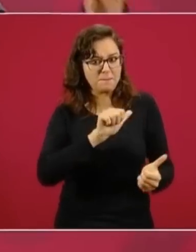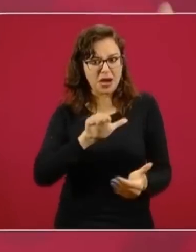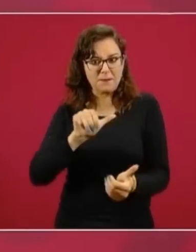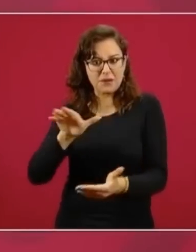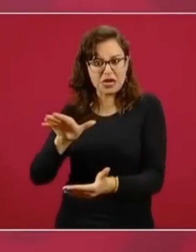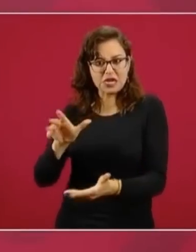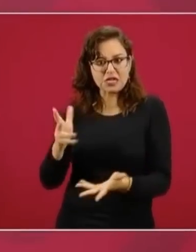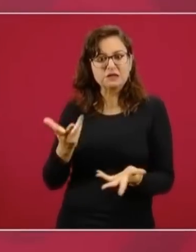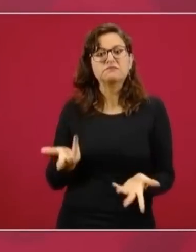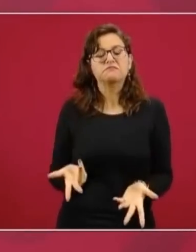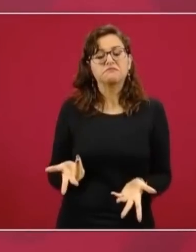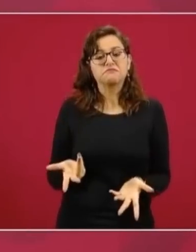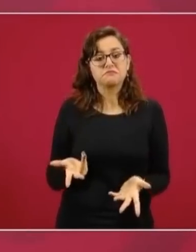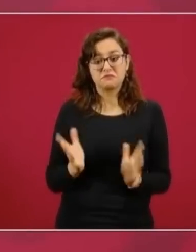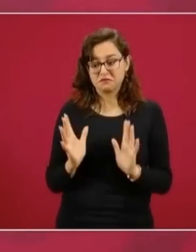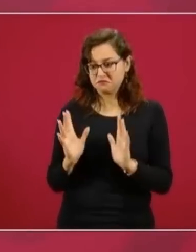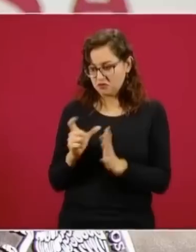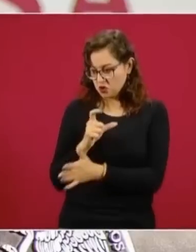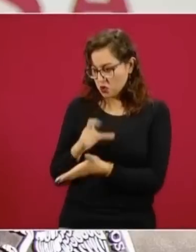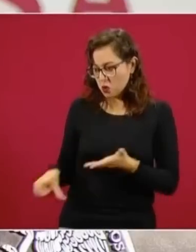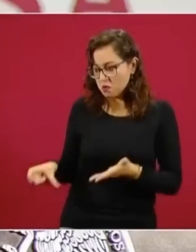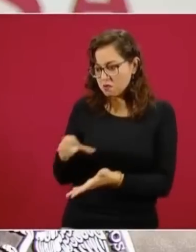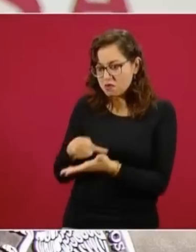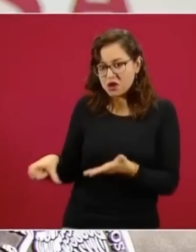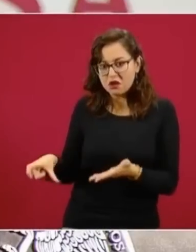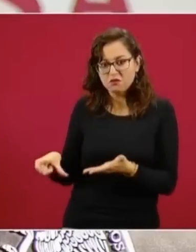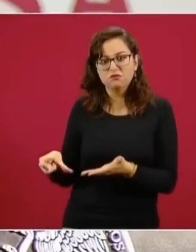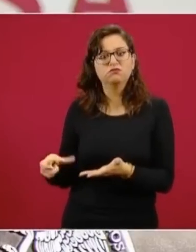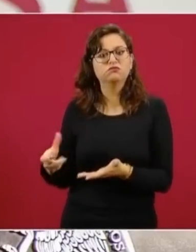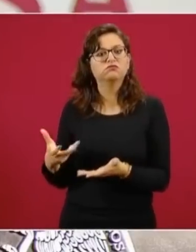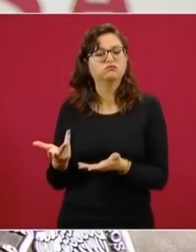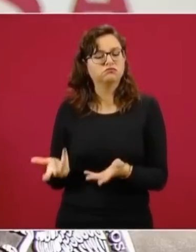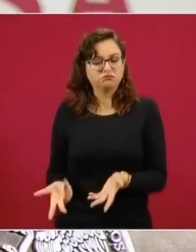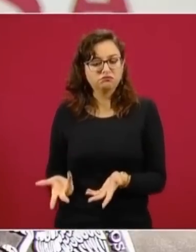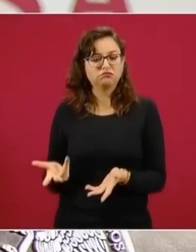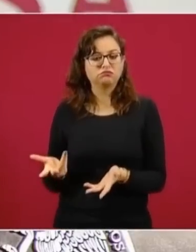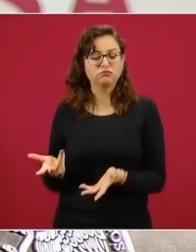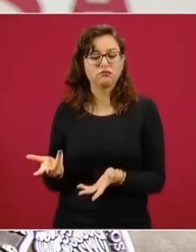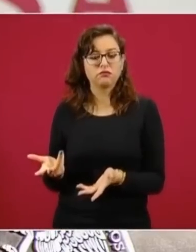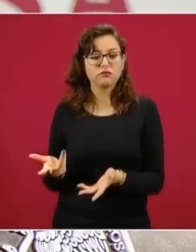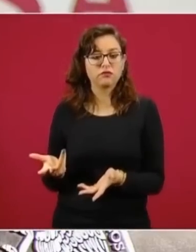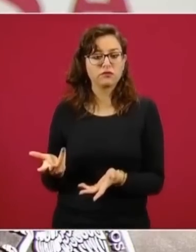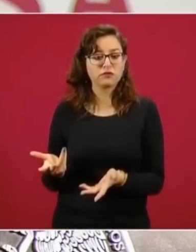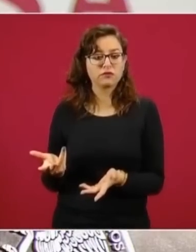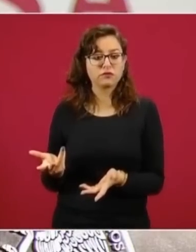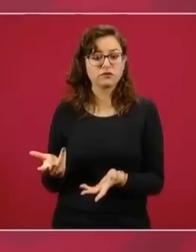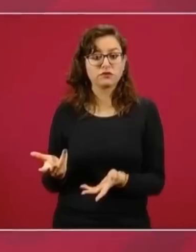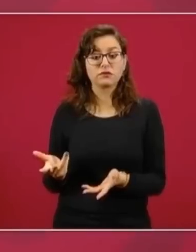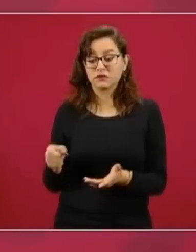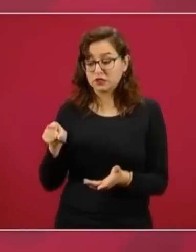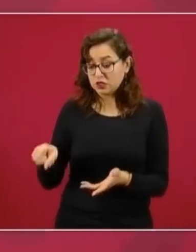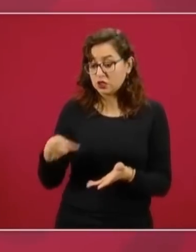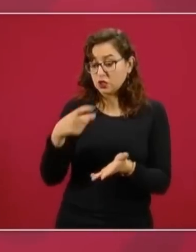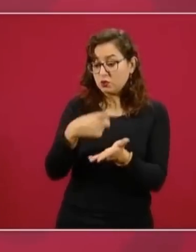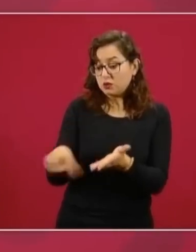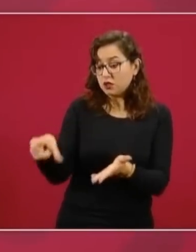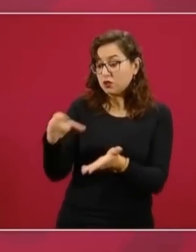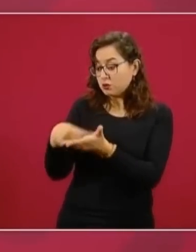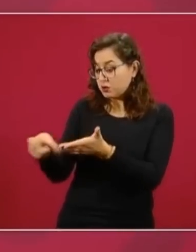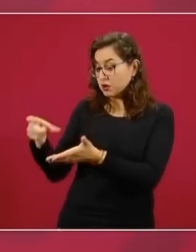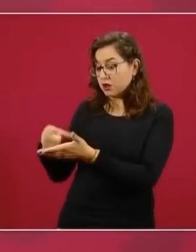a comprar los equipos médicos, se le va a poner a cada equipo médico